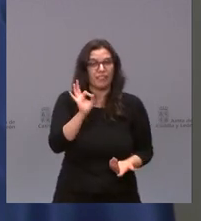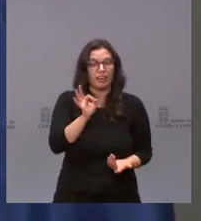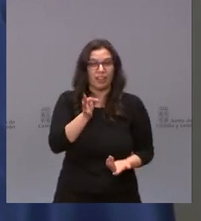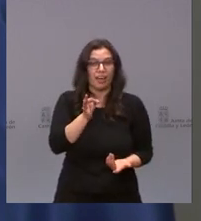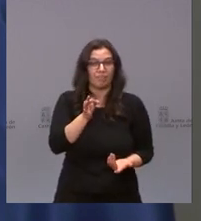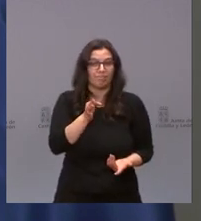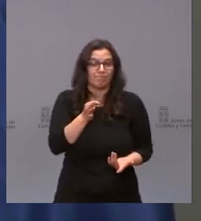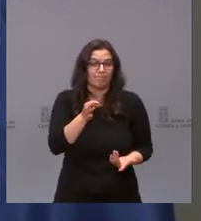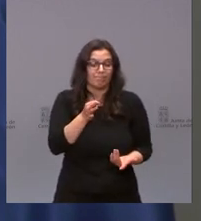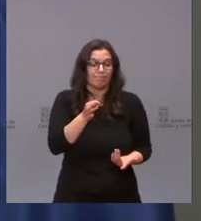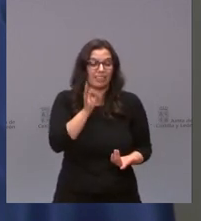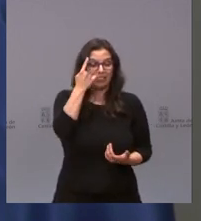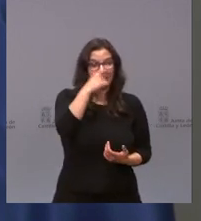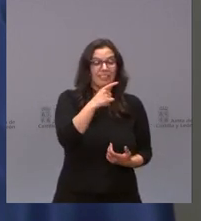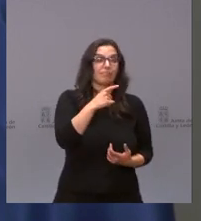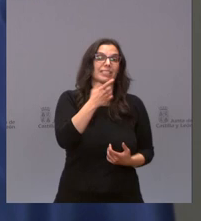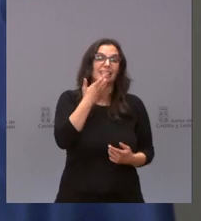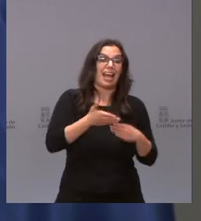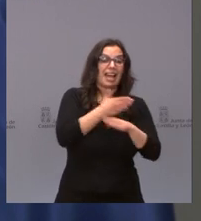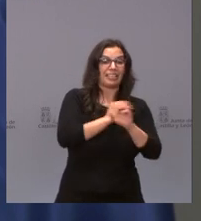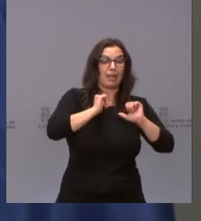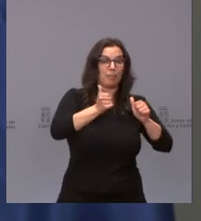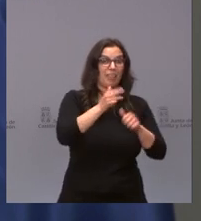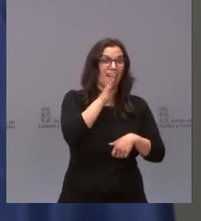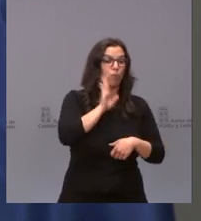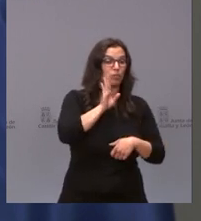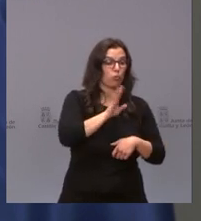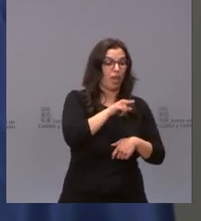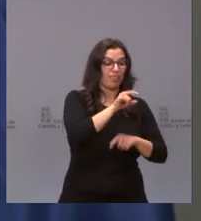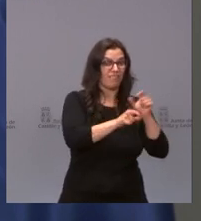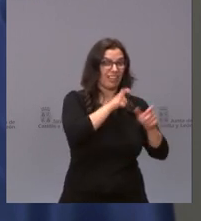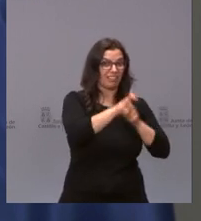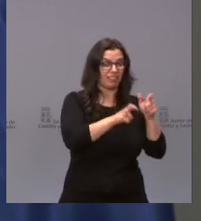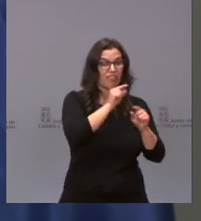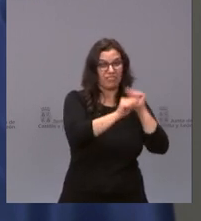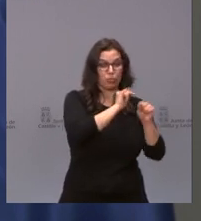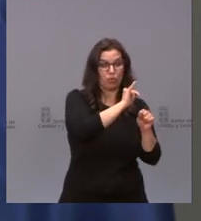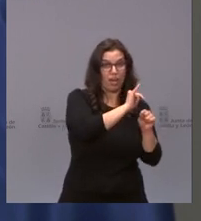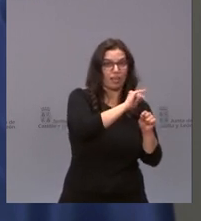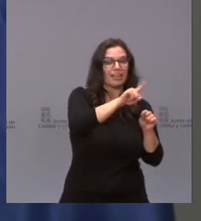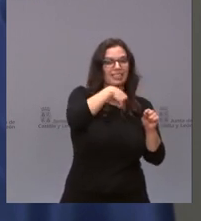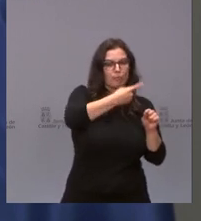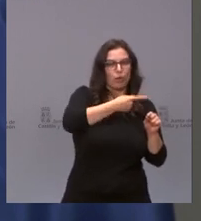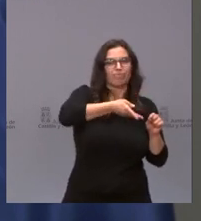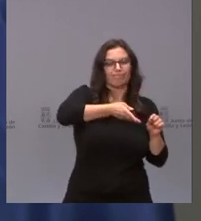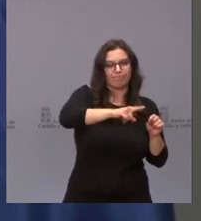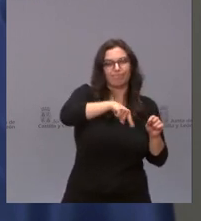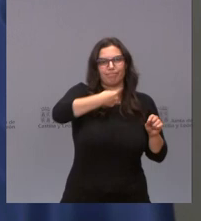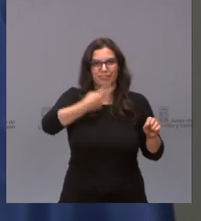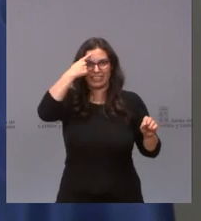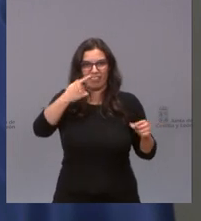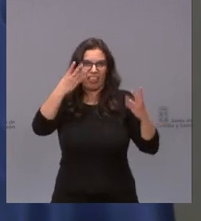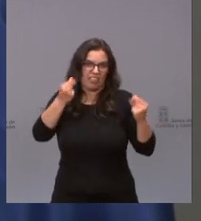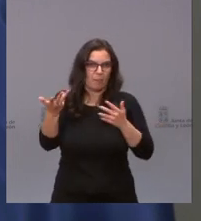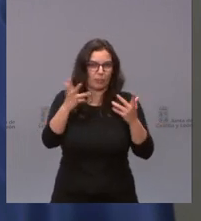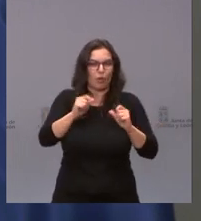correlación y que esto nos debería de obligar a aprender de esta situación porque por